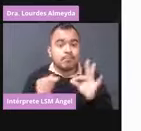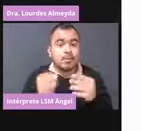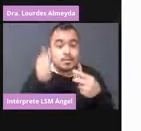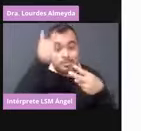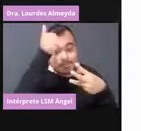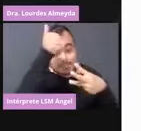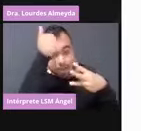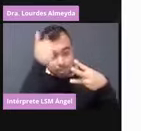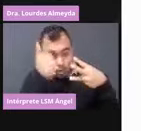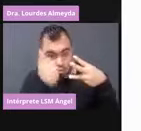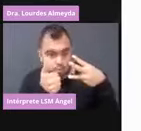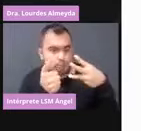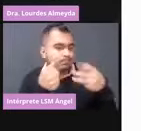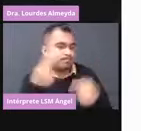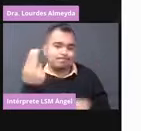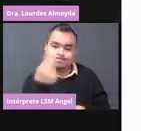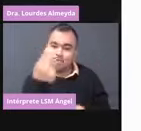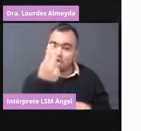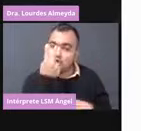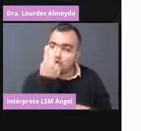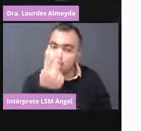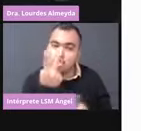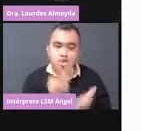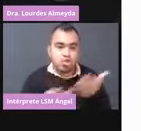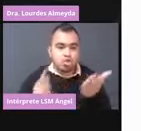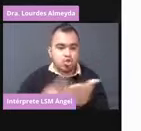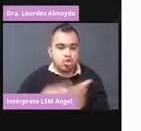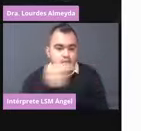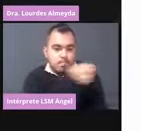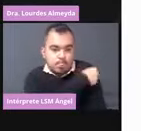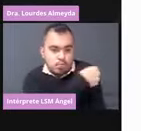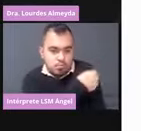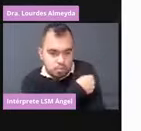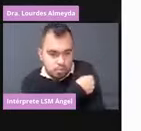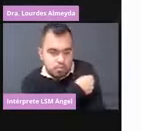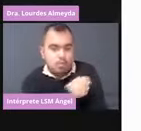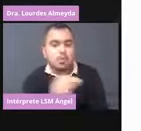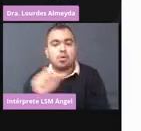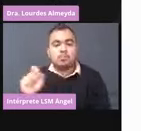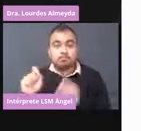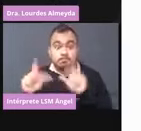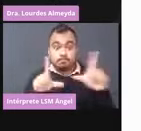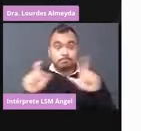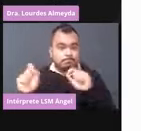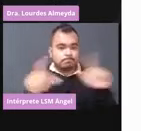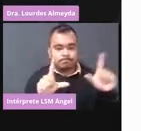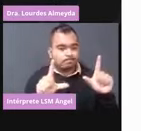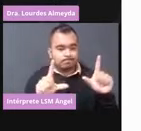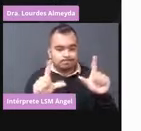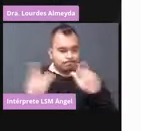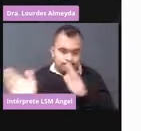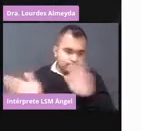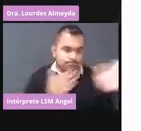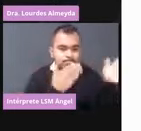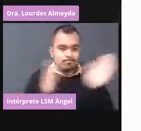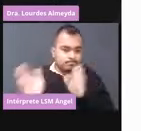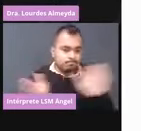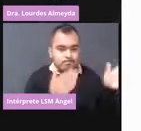de dos dosis. Las otras dos que vienen, me la pasan, por favor. Me la corren.